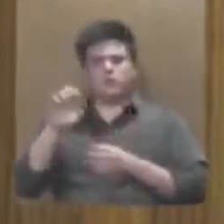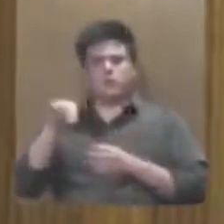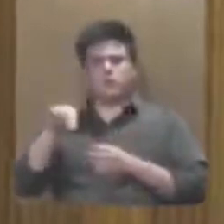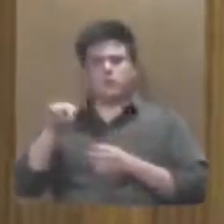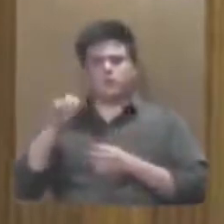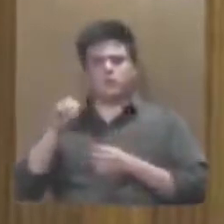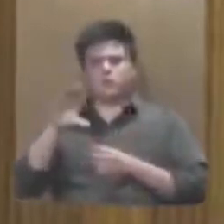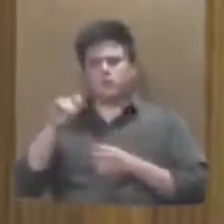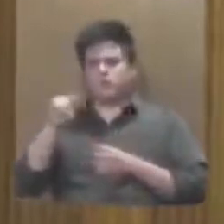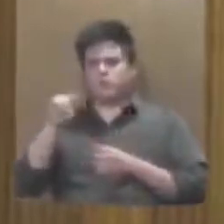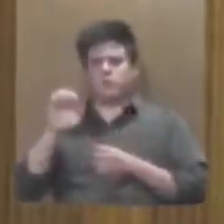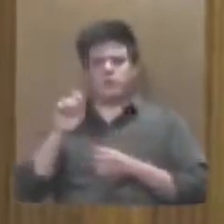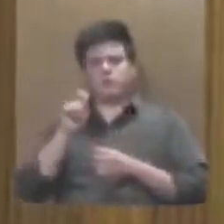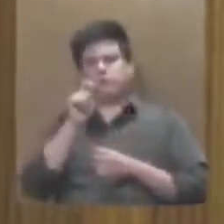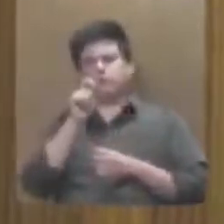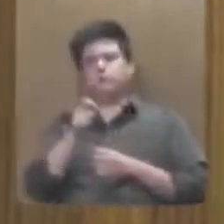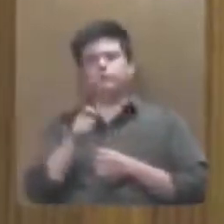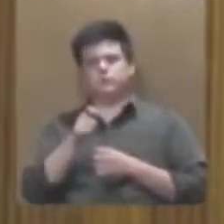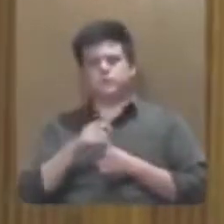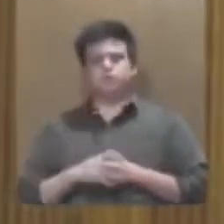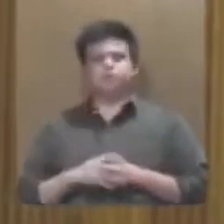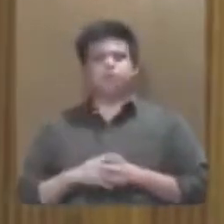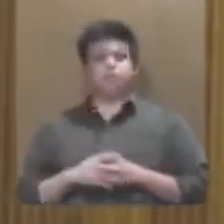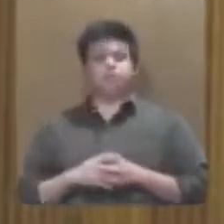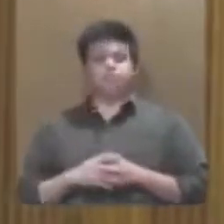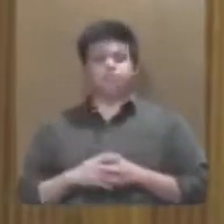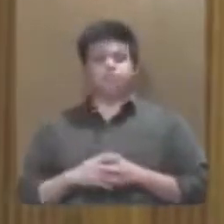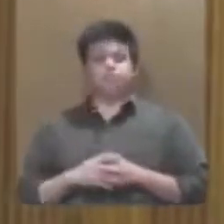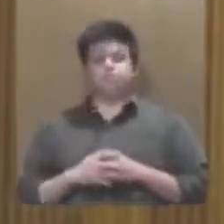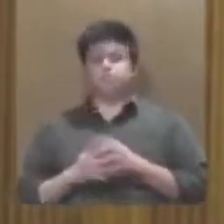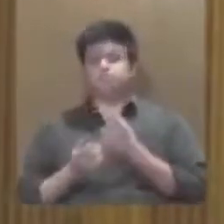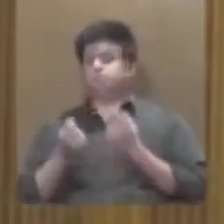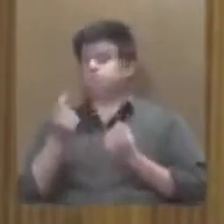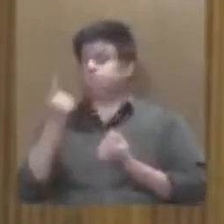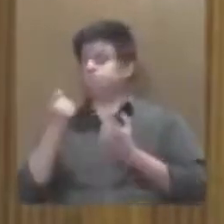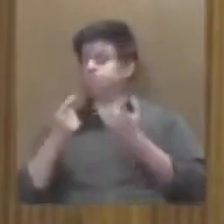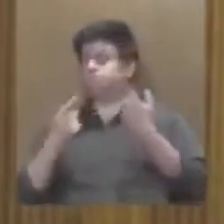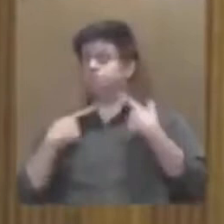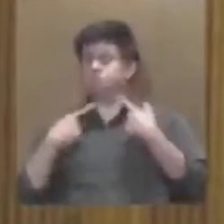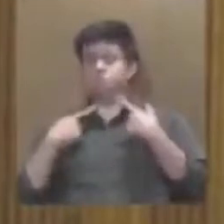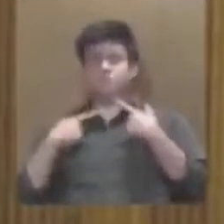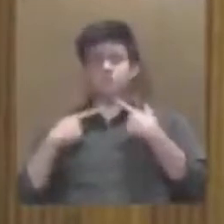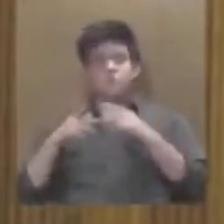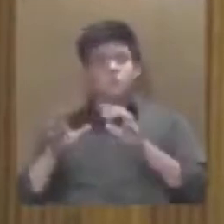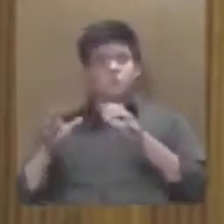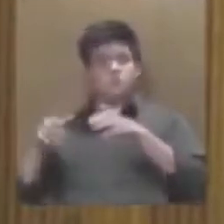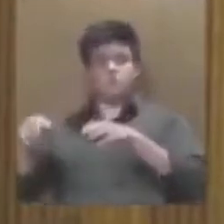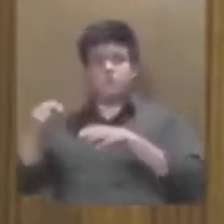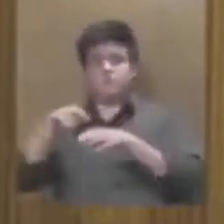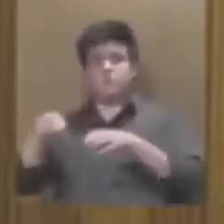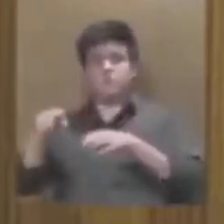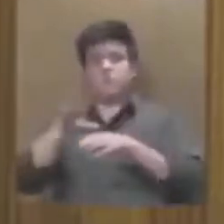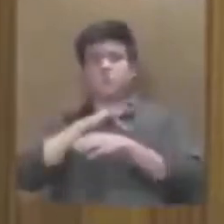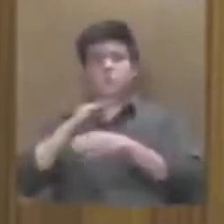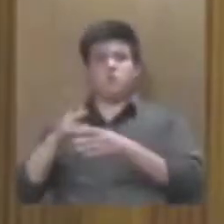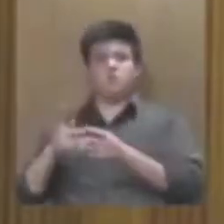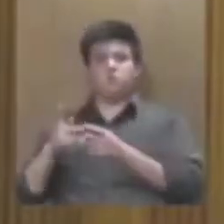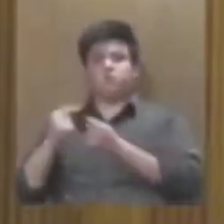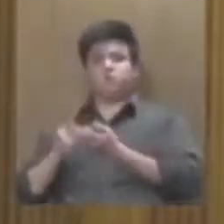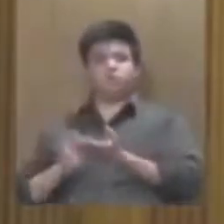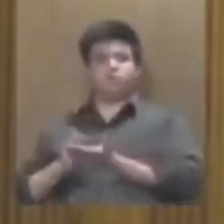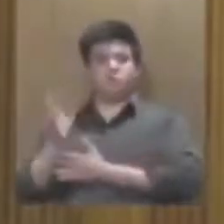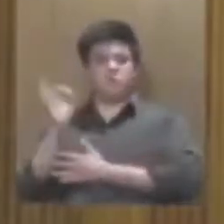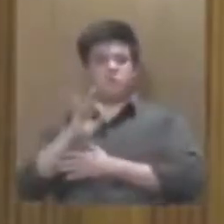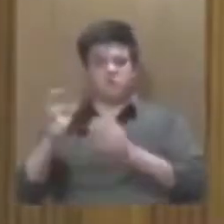Primenote consistía en que ciertas personas de la aristocracia podían invadir la propiedad privada la